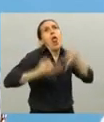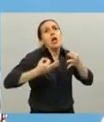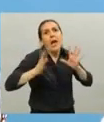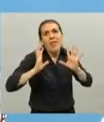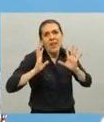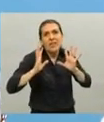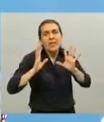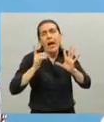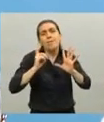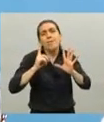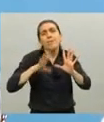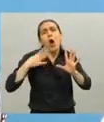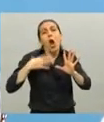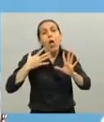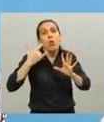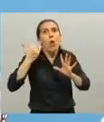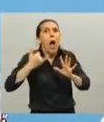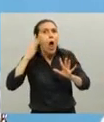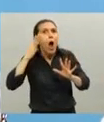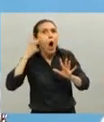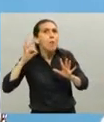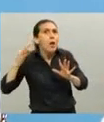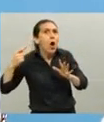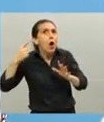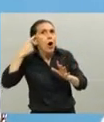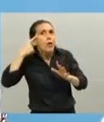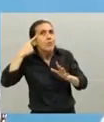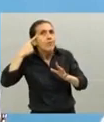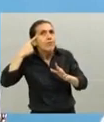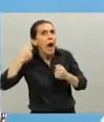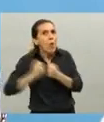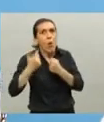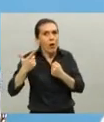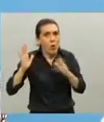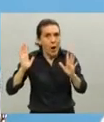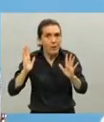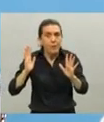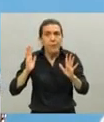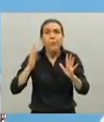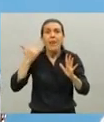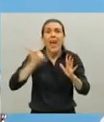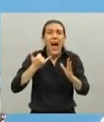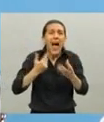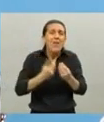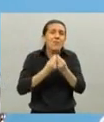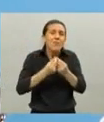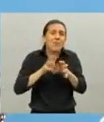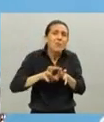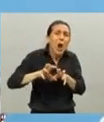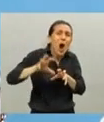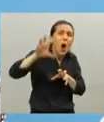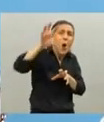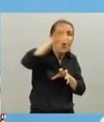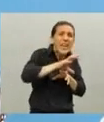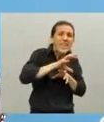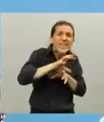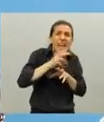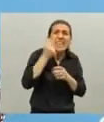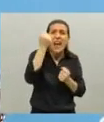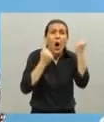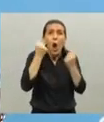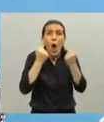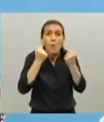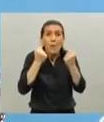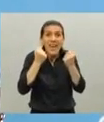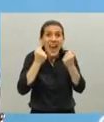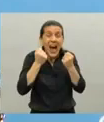me contraiga con un dato en contra, en gran número de provincias hoy en día la actividad económica se ha recuperado por